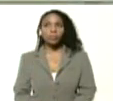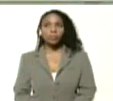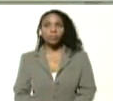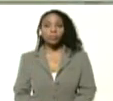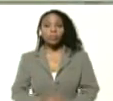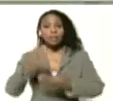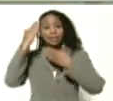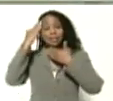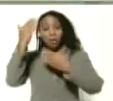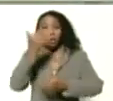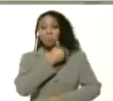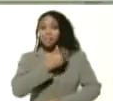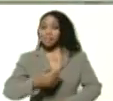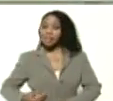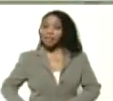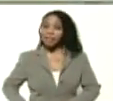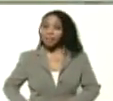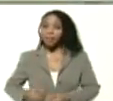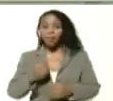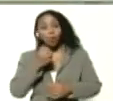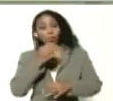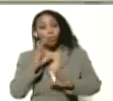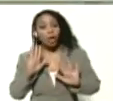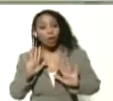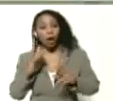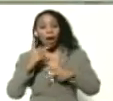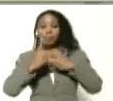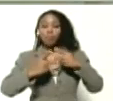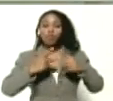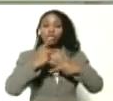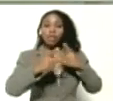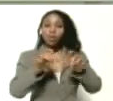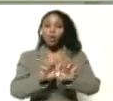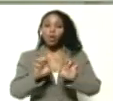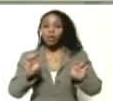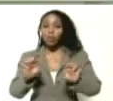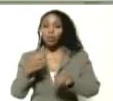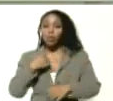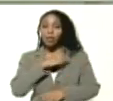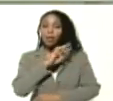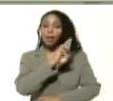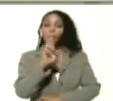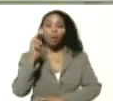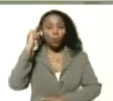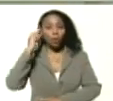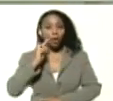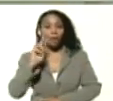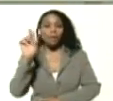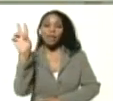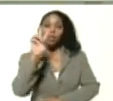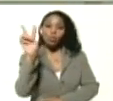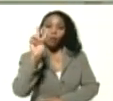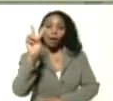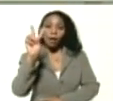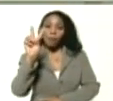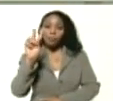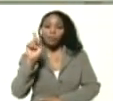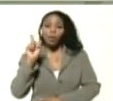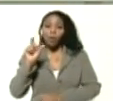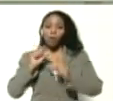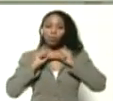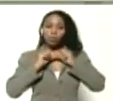Saludos, presidente. Bueno, el proceso educativo, en nuestra República Bolivariana, de Venezuela, es una